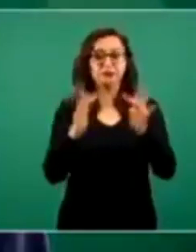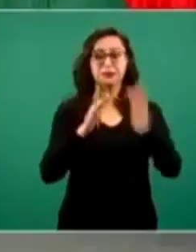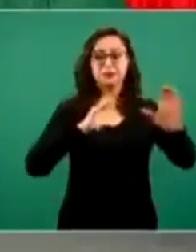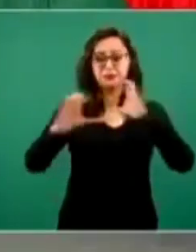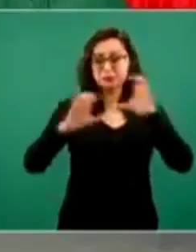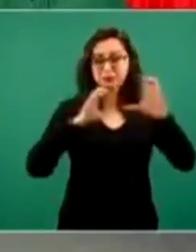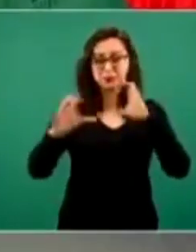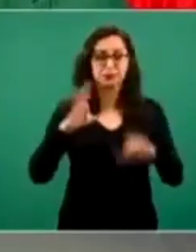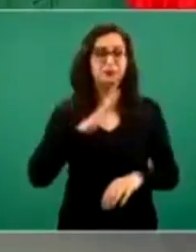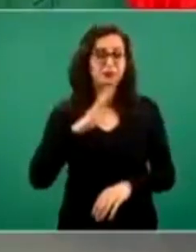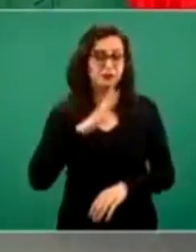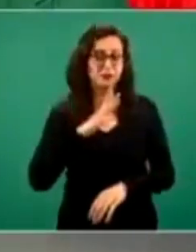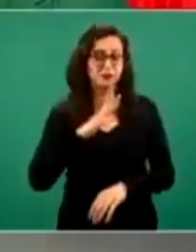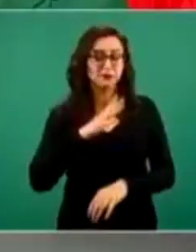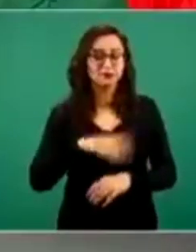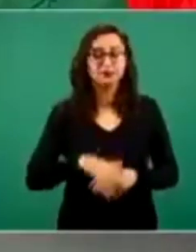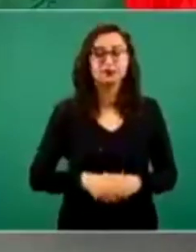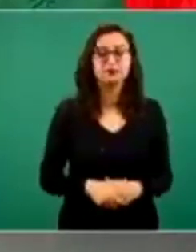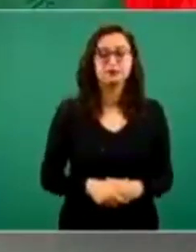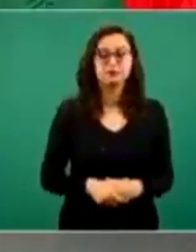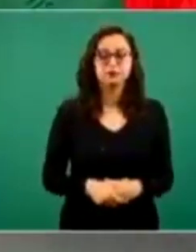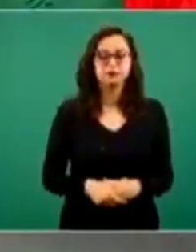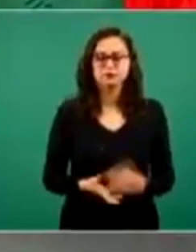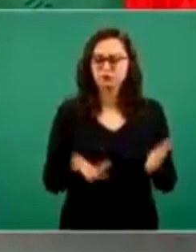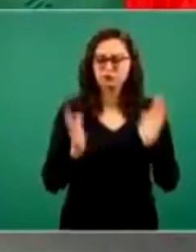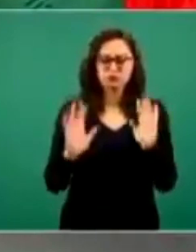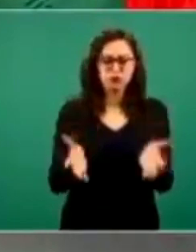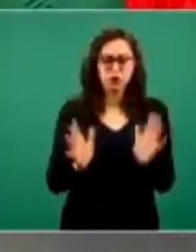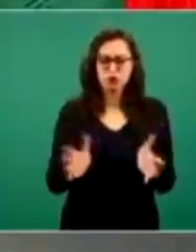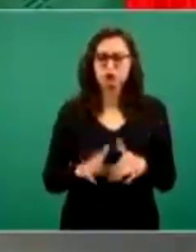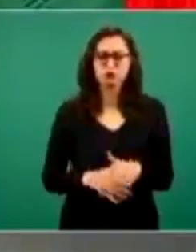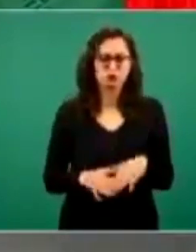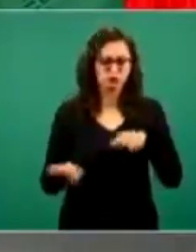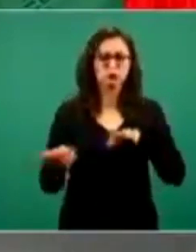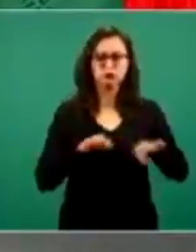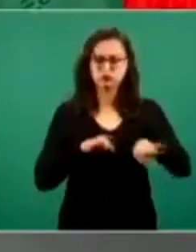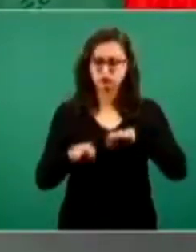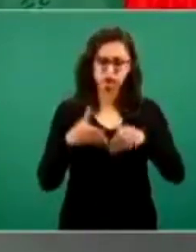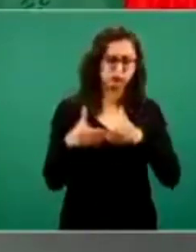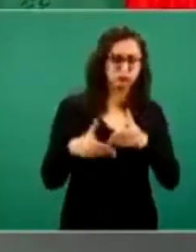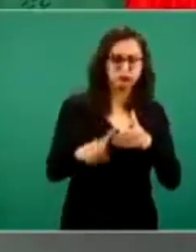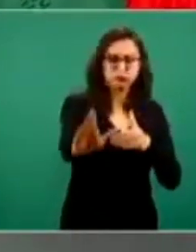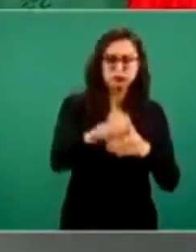Ya están enlazados, están trabajando ya,